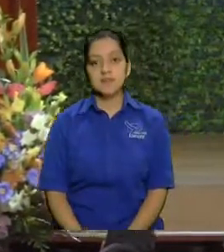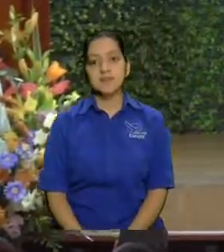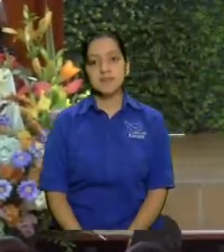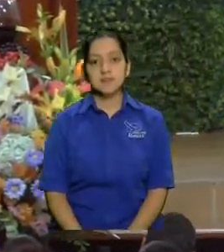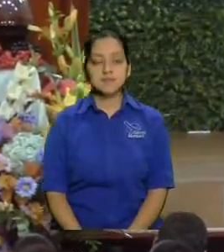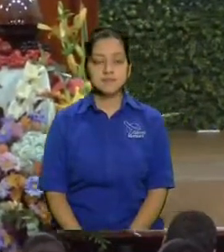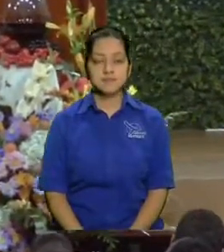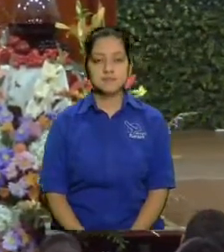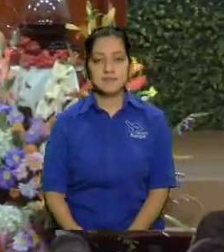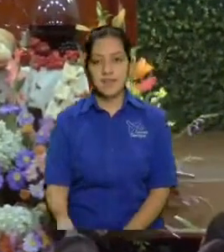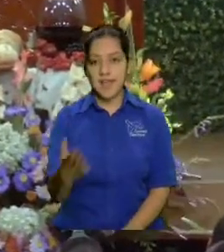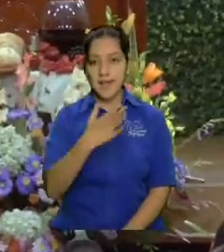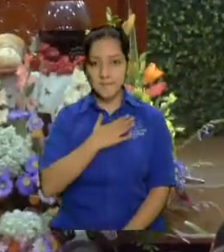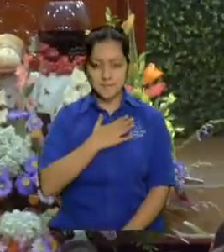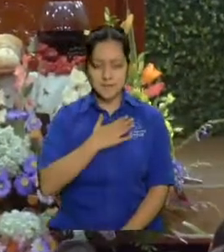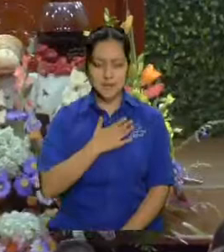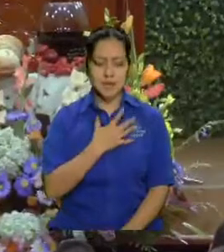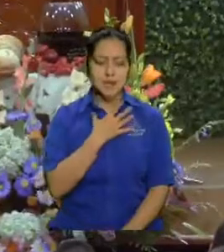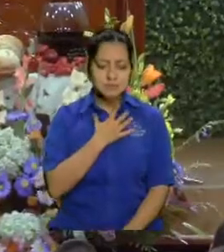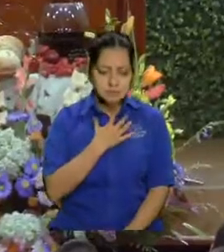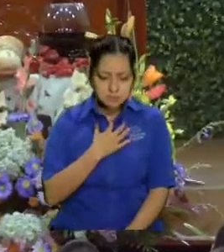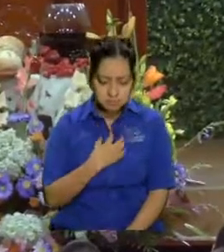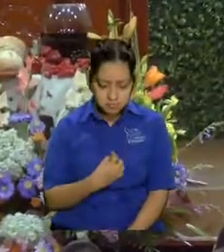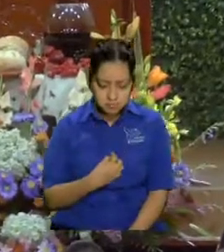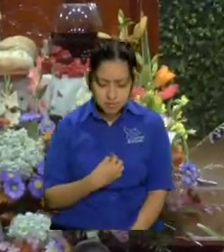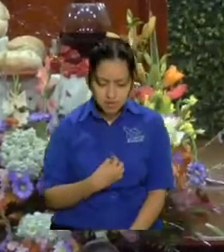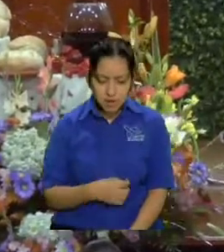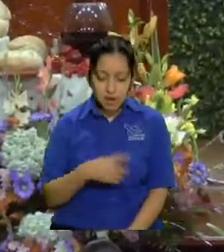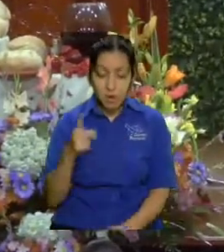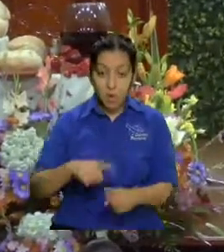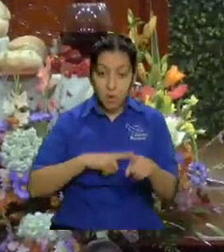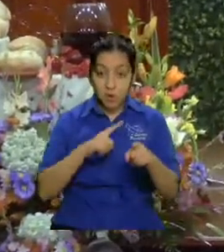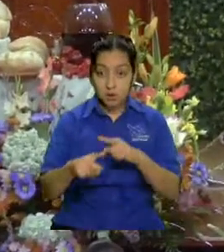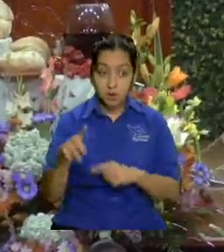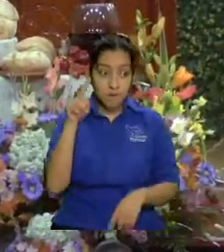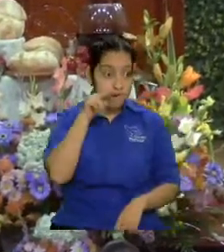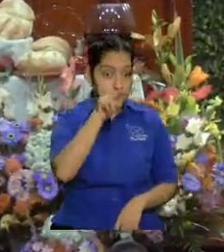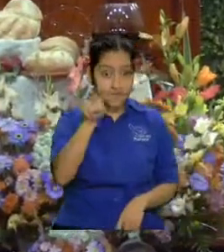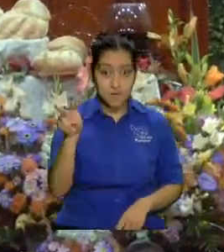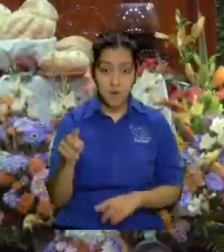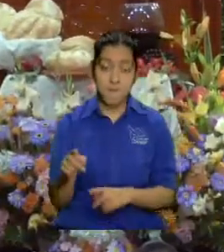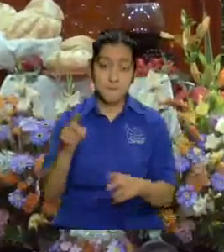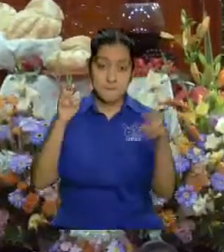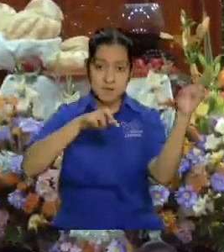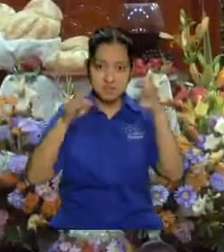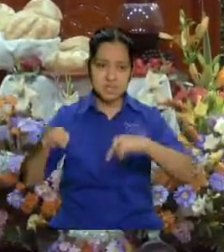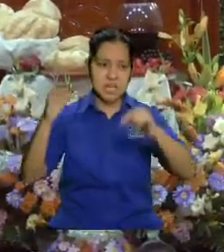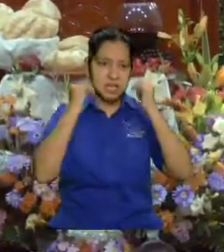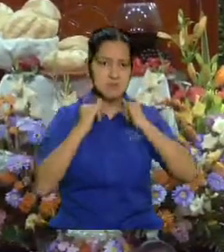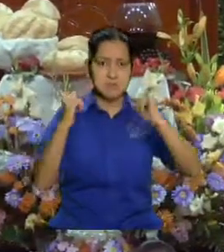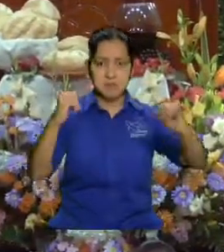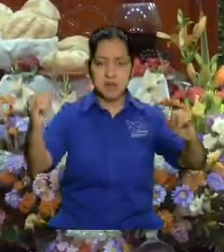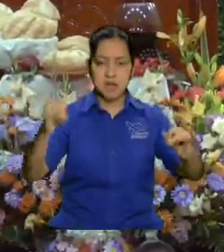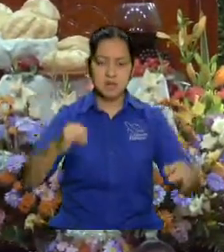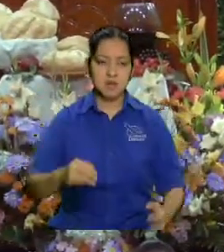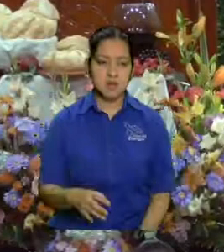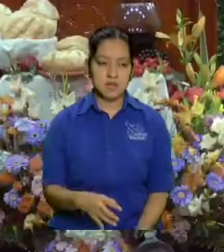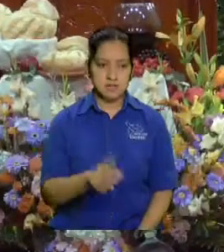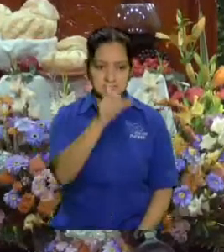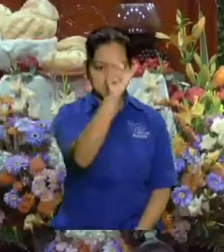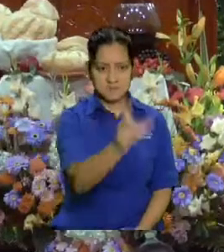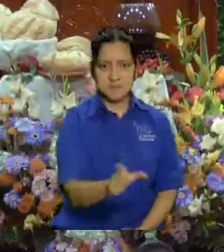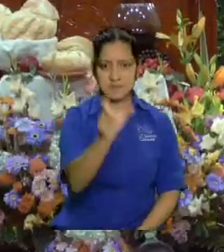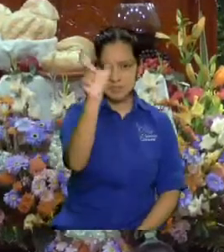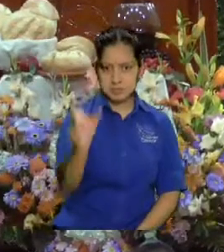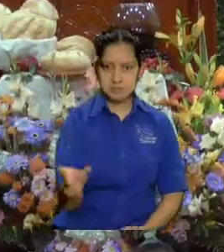a mí me da tristeza que haya gente llamando espíritus de muerte para estos días y que lo popularicen como una fiesta tradicional